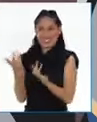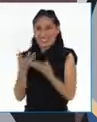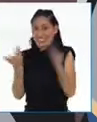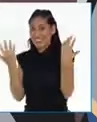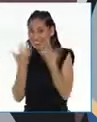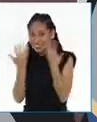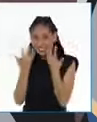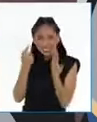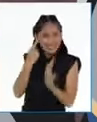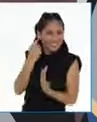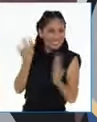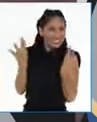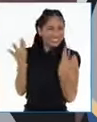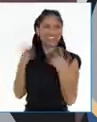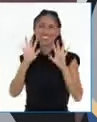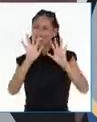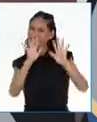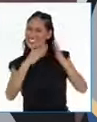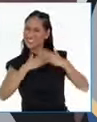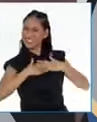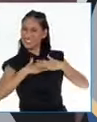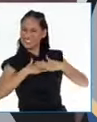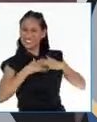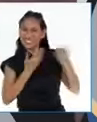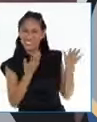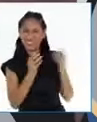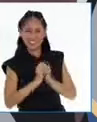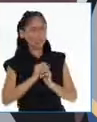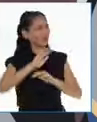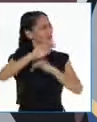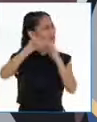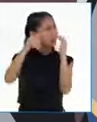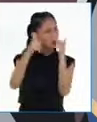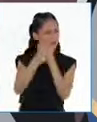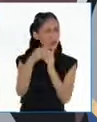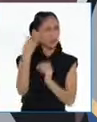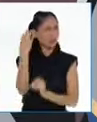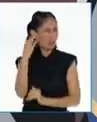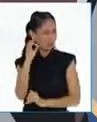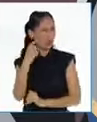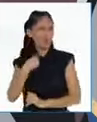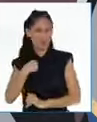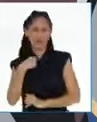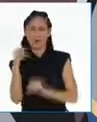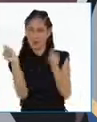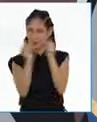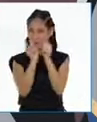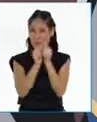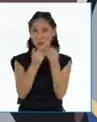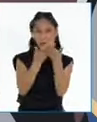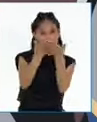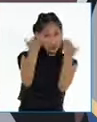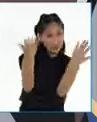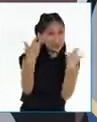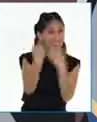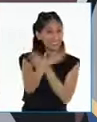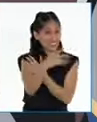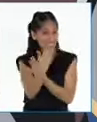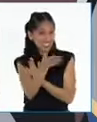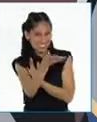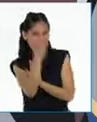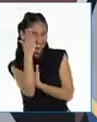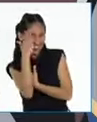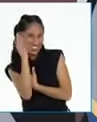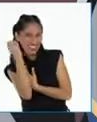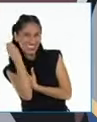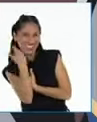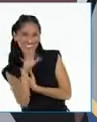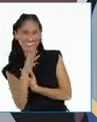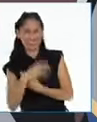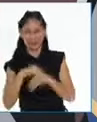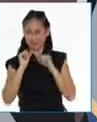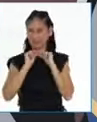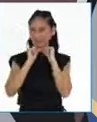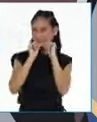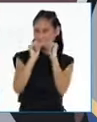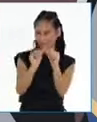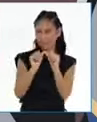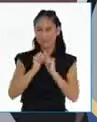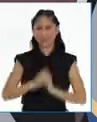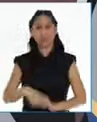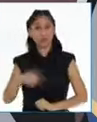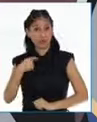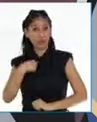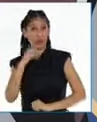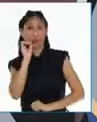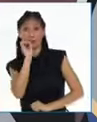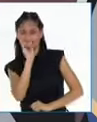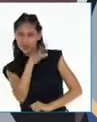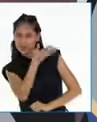favor. En todos los programas también estaré con ustedes. Así que ya están avisados. Digamos, les pedí